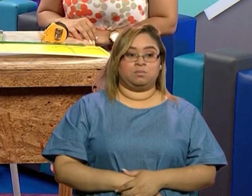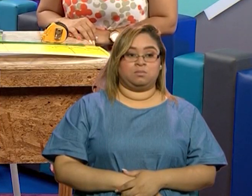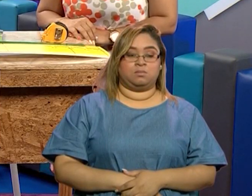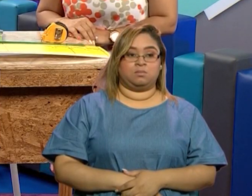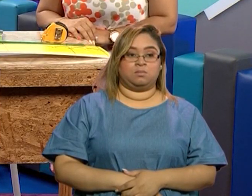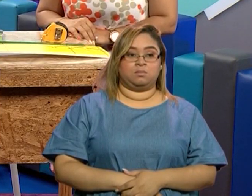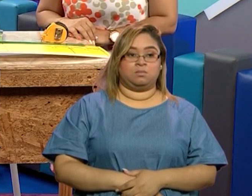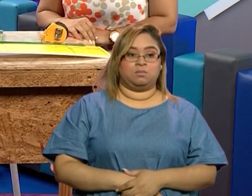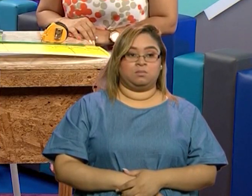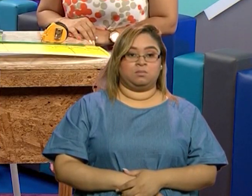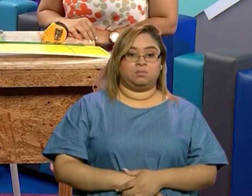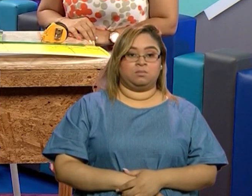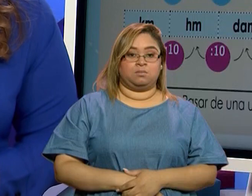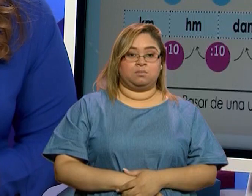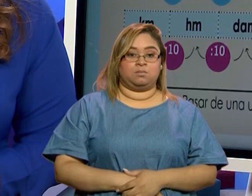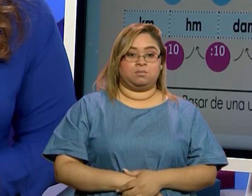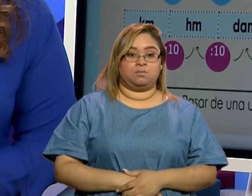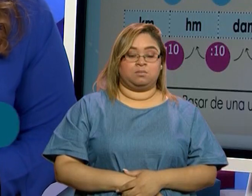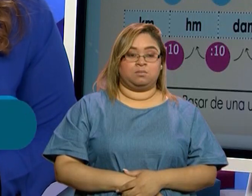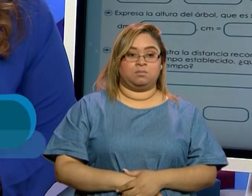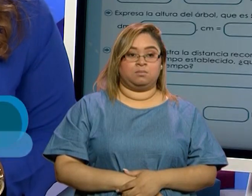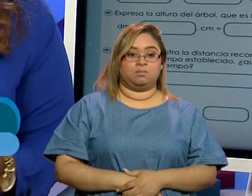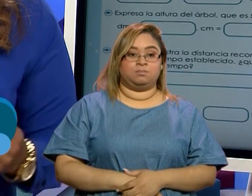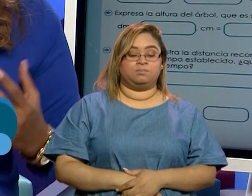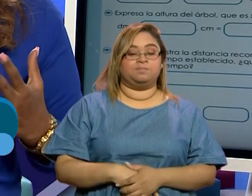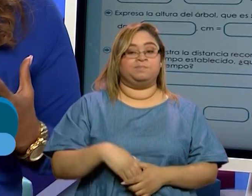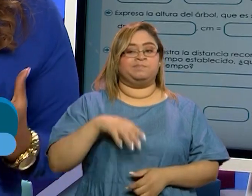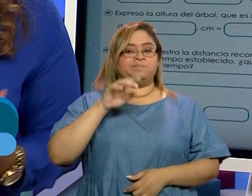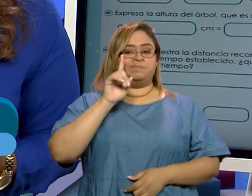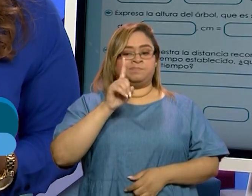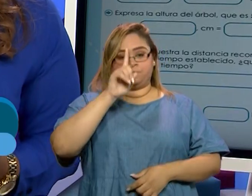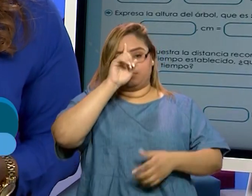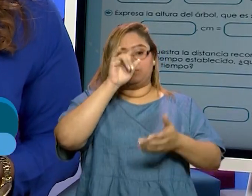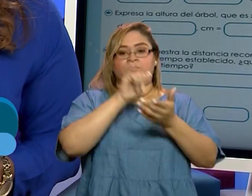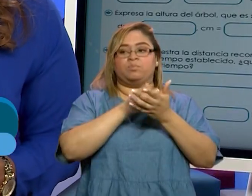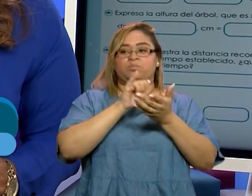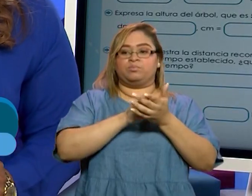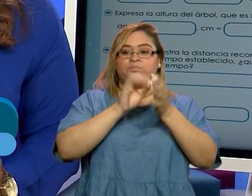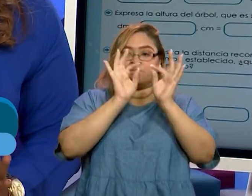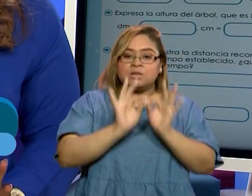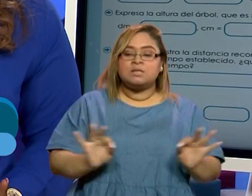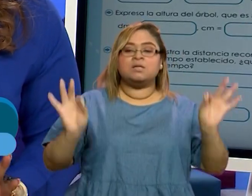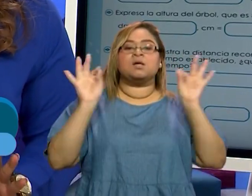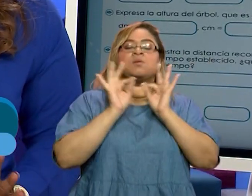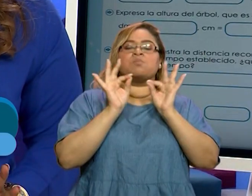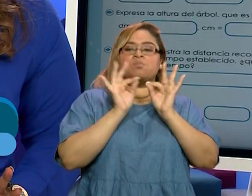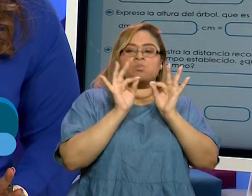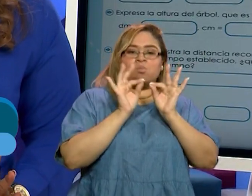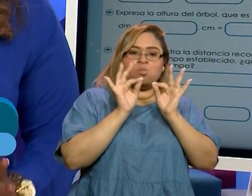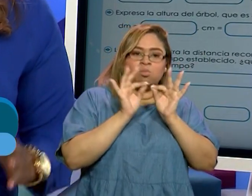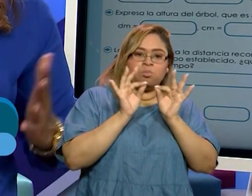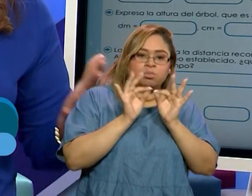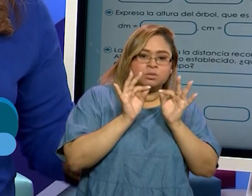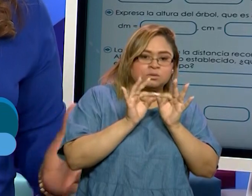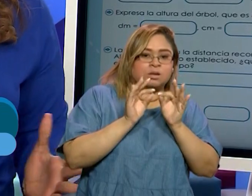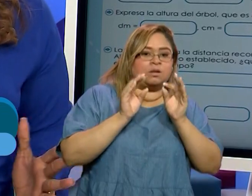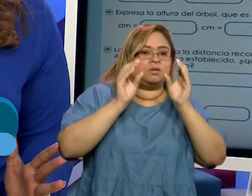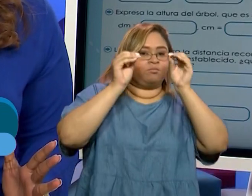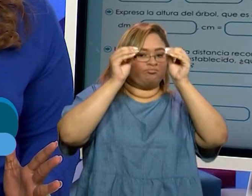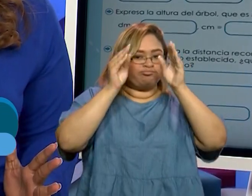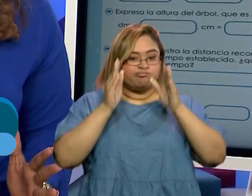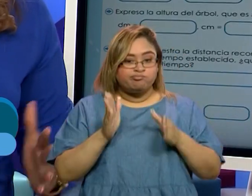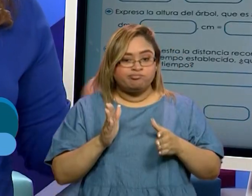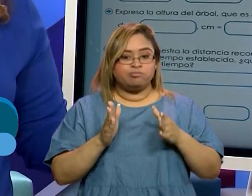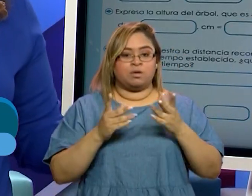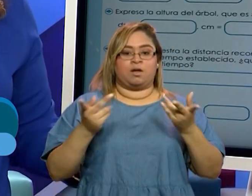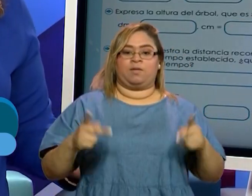esto es muy importante padres de familia que es necesario potenciar todas esas experiencias personales del alumno en relación a la vida